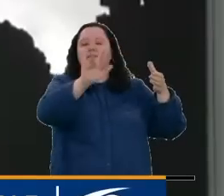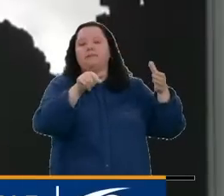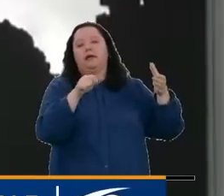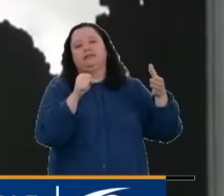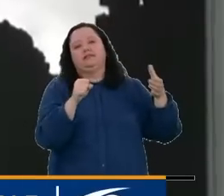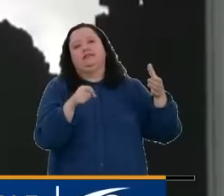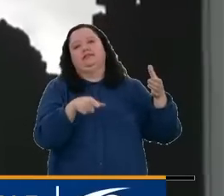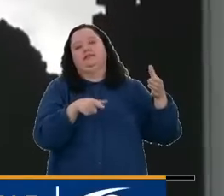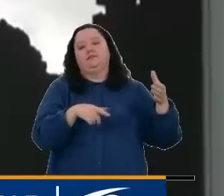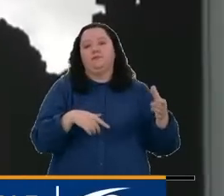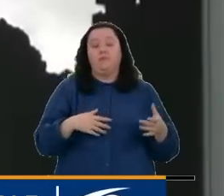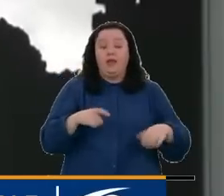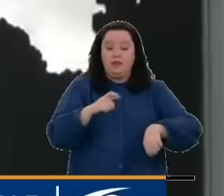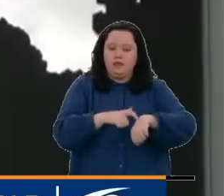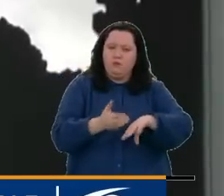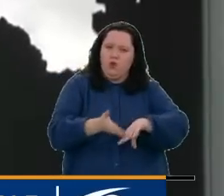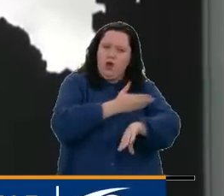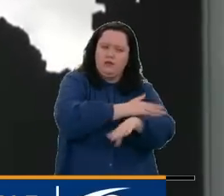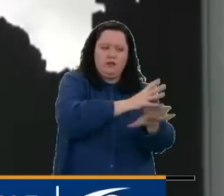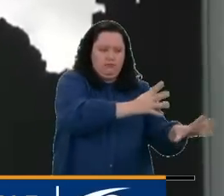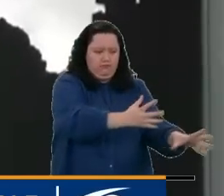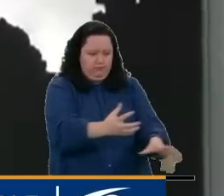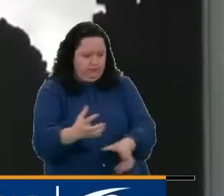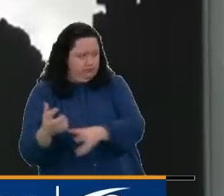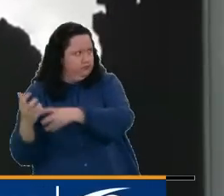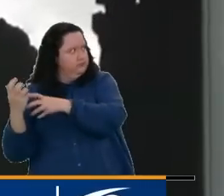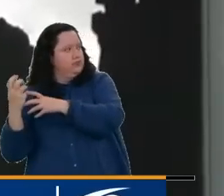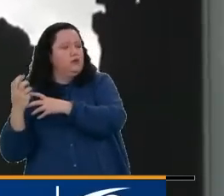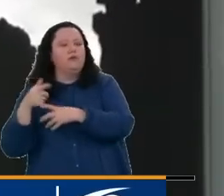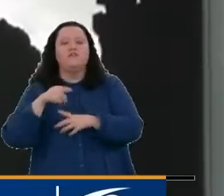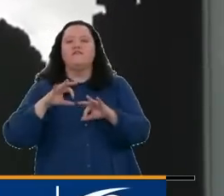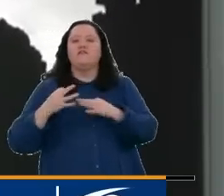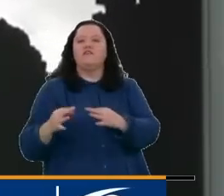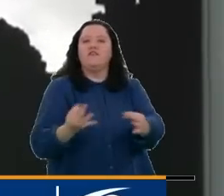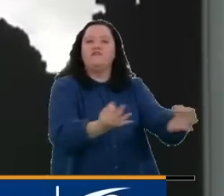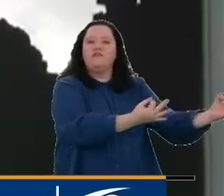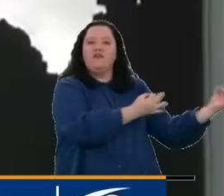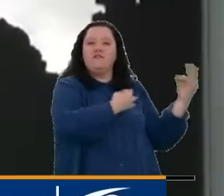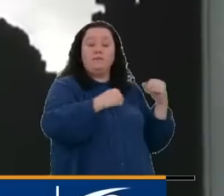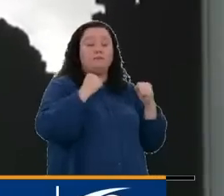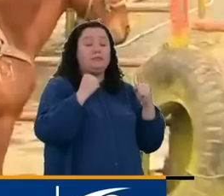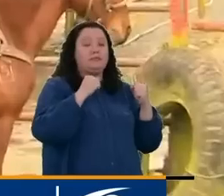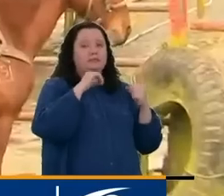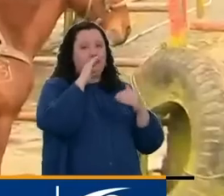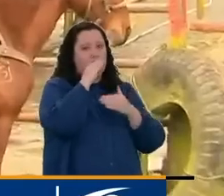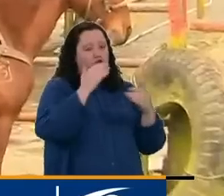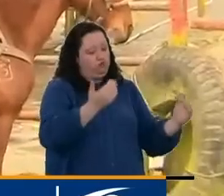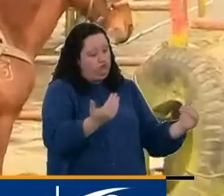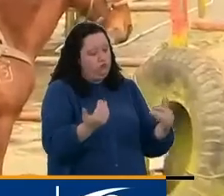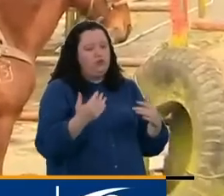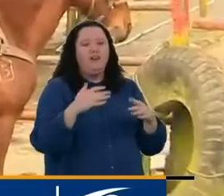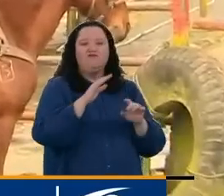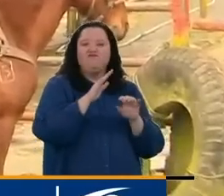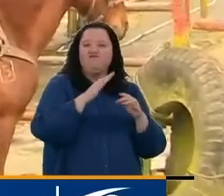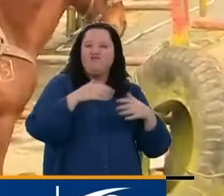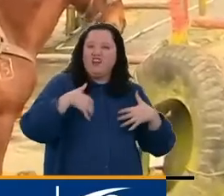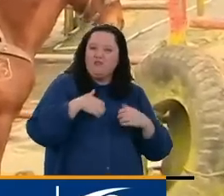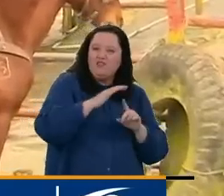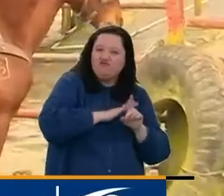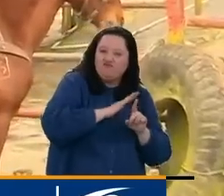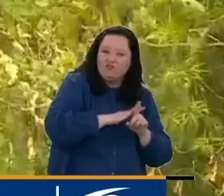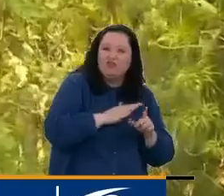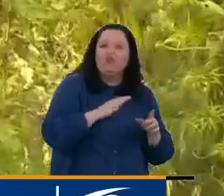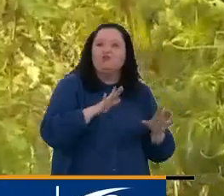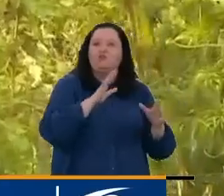Evacuar a tiempo y poner a salvo a todos los miembros de las familias, en especial a los niños, a sus mascotas y a sus